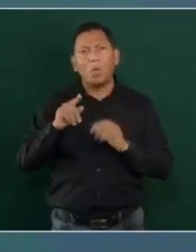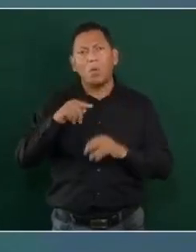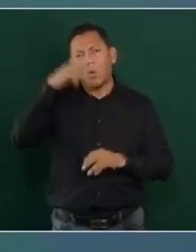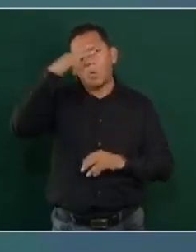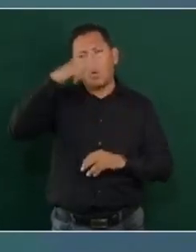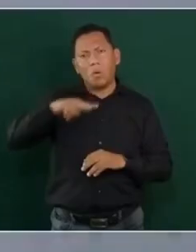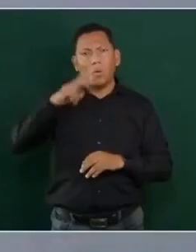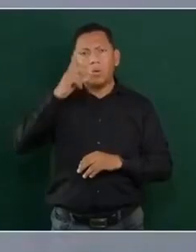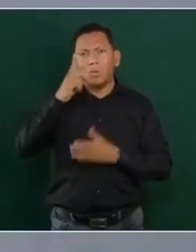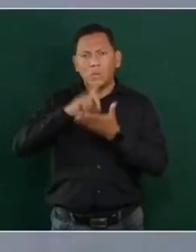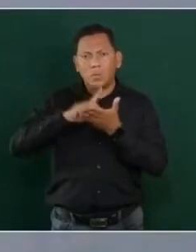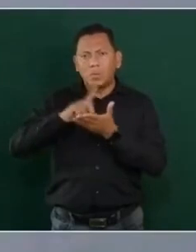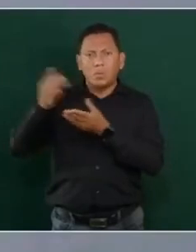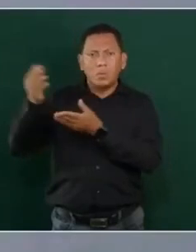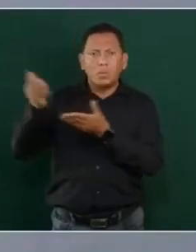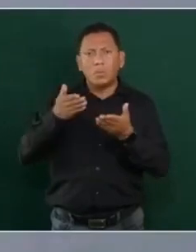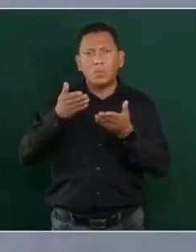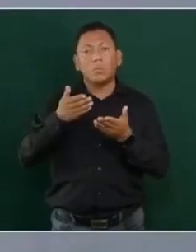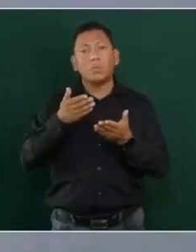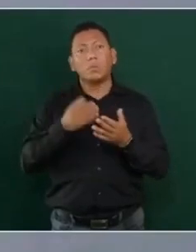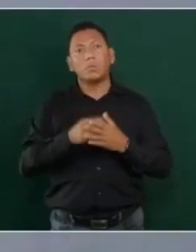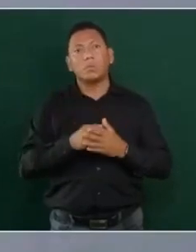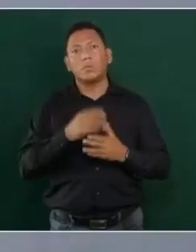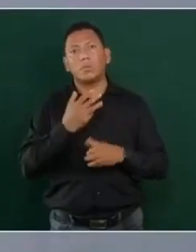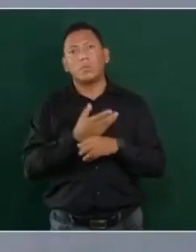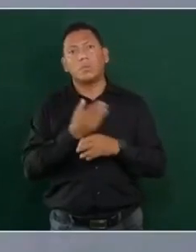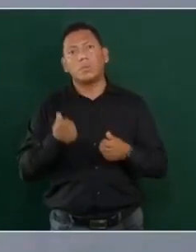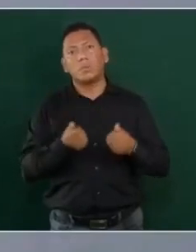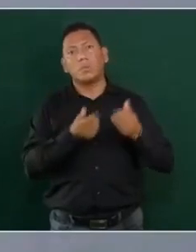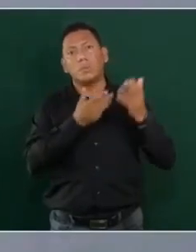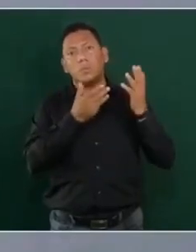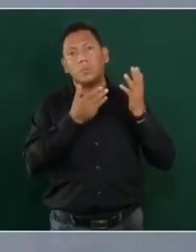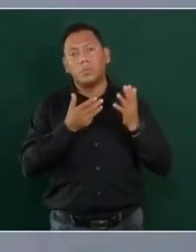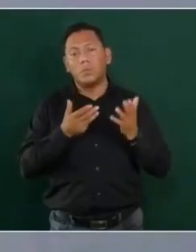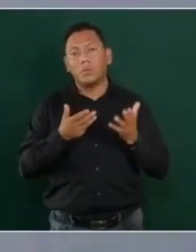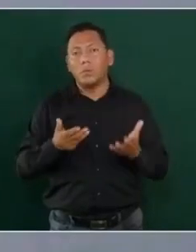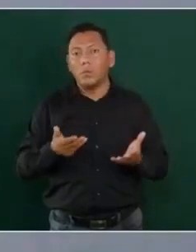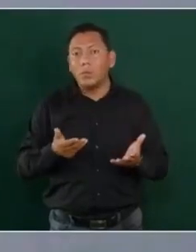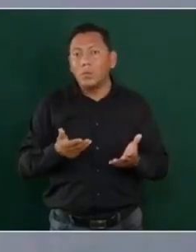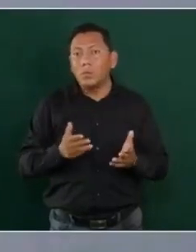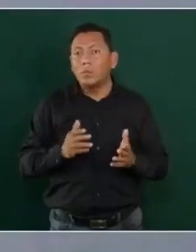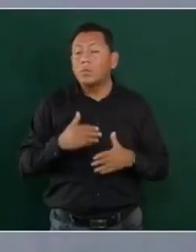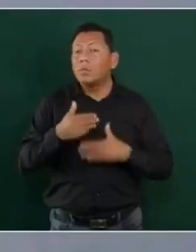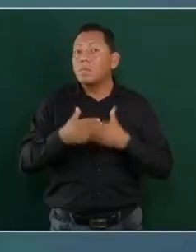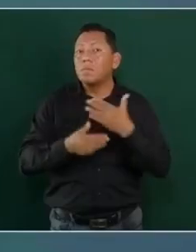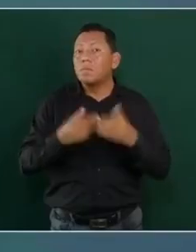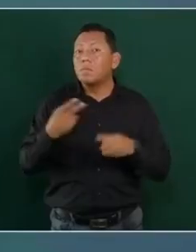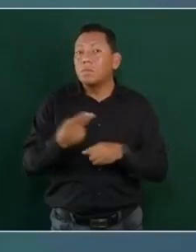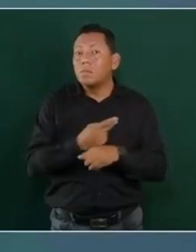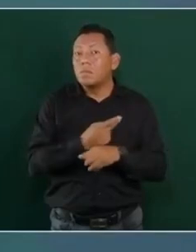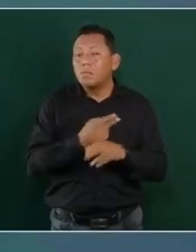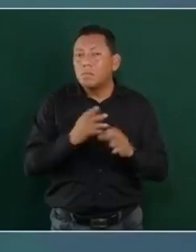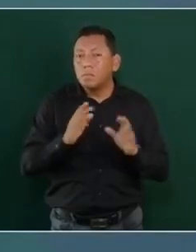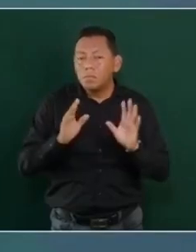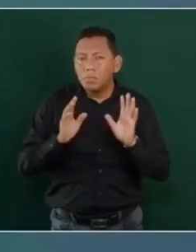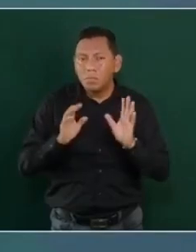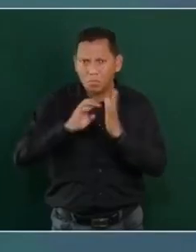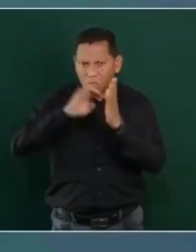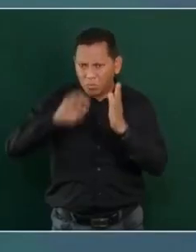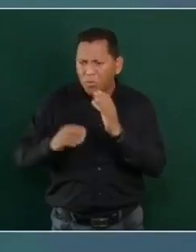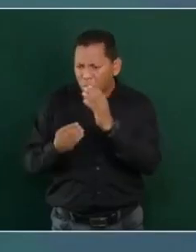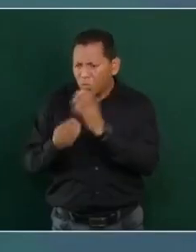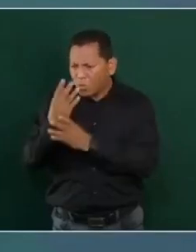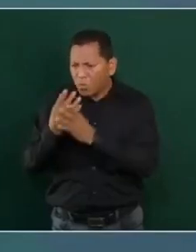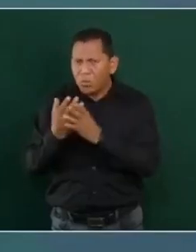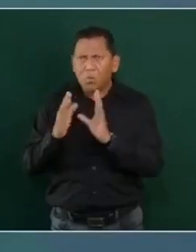México para introducirse a Estados Unidos. ¿Y qué? No puede surgir, no pueden crear, como ha sucedido,